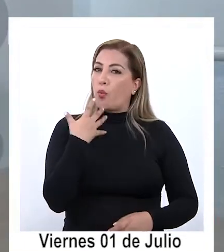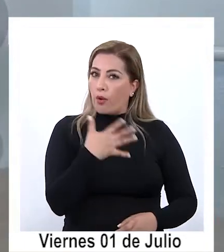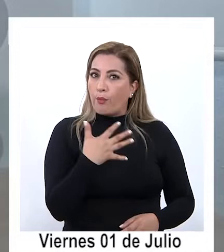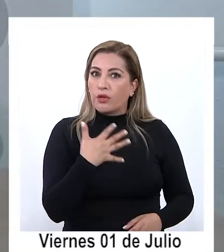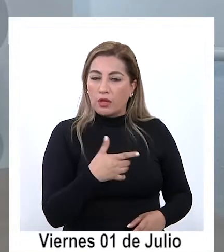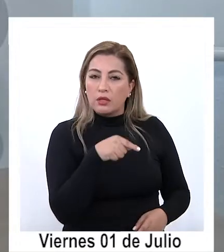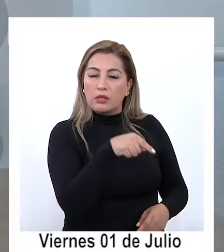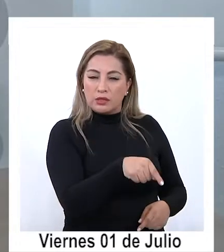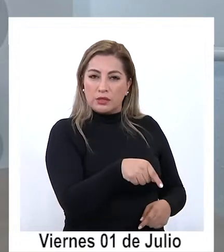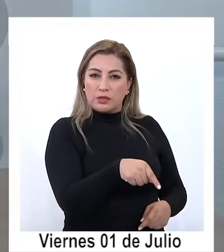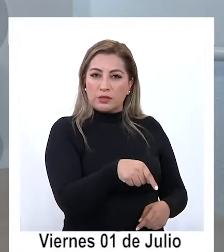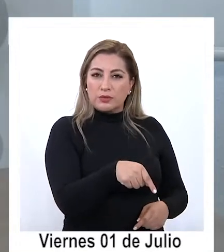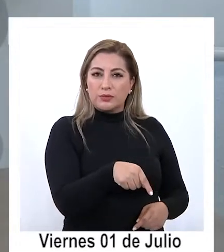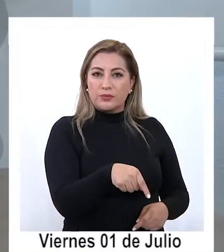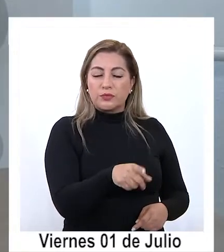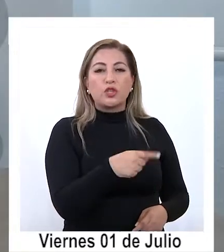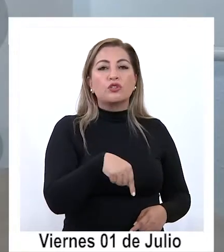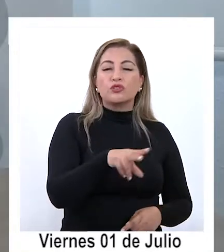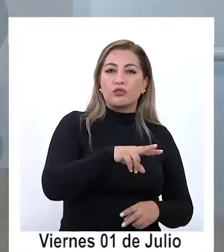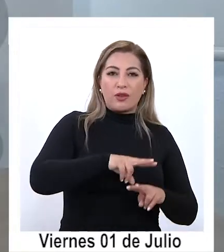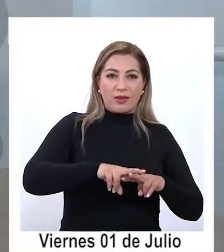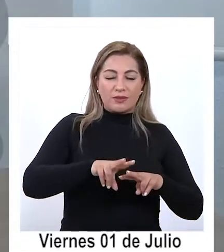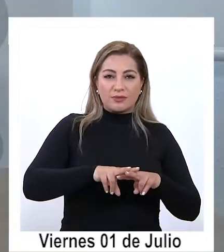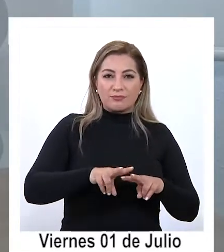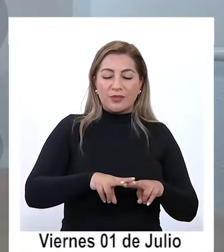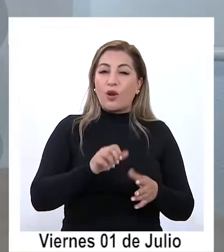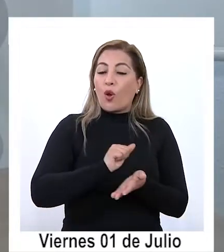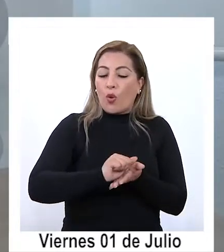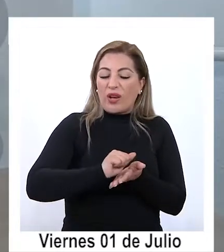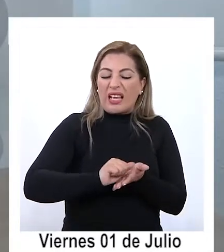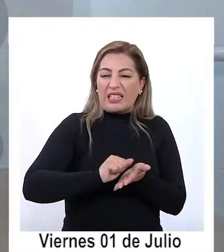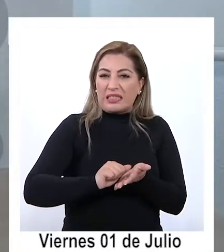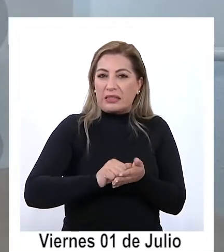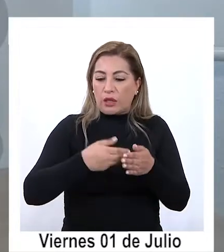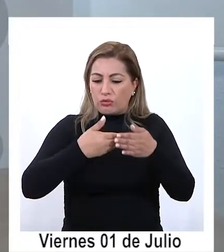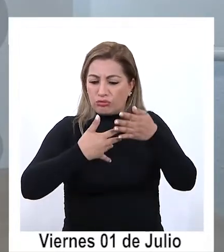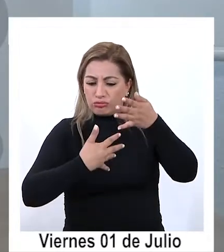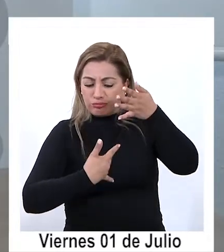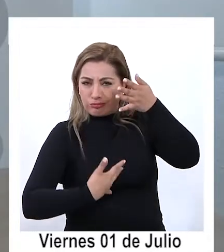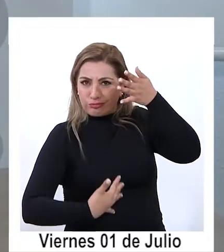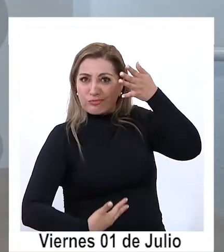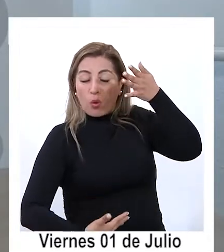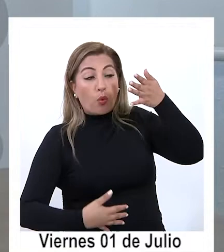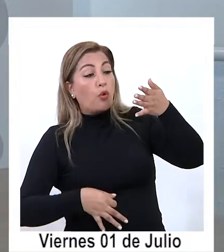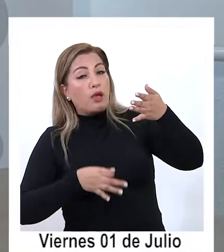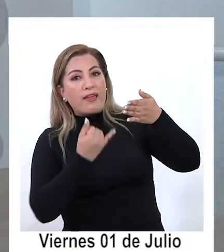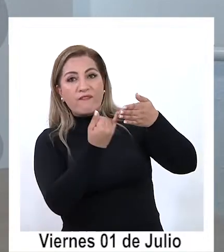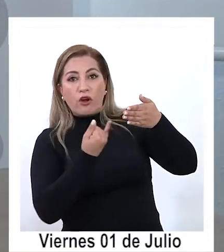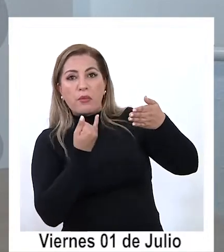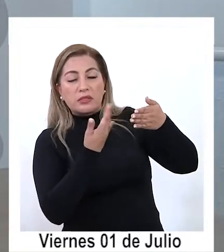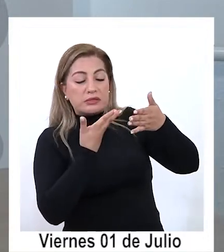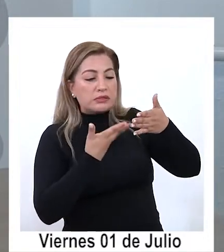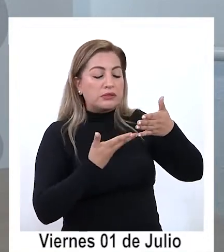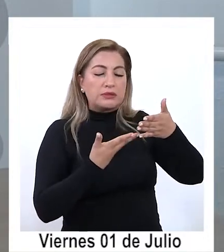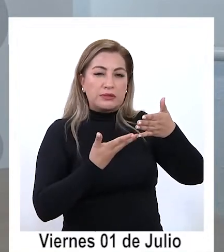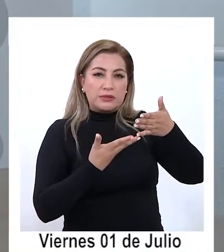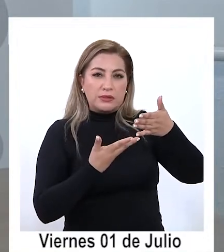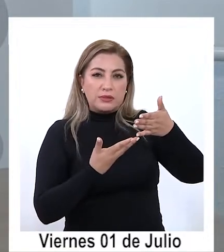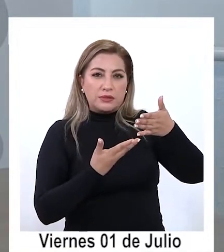decir y ahí estamos haciendo ya una agenda cierto bastante robusta cierto que nos permita